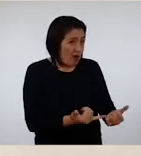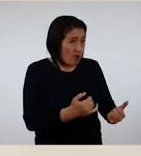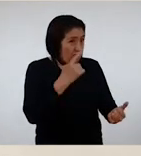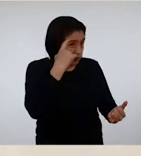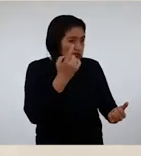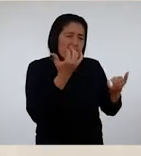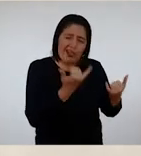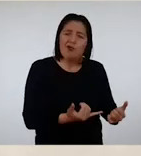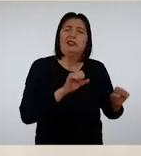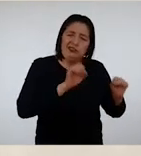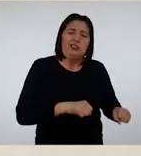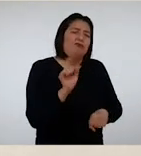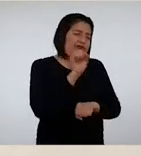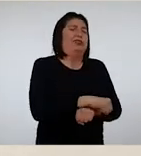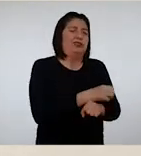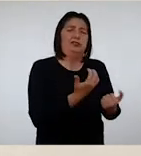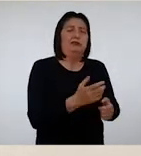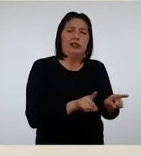esta vez no será la excepción